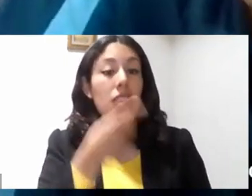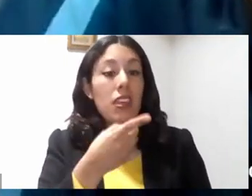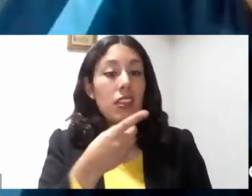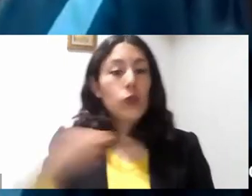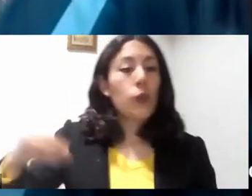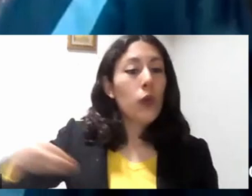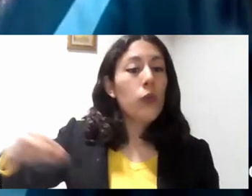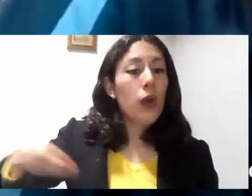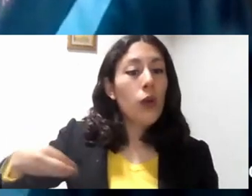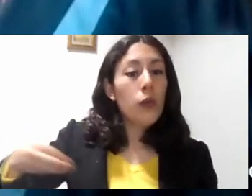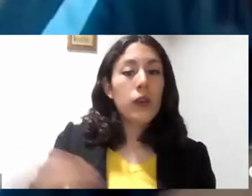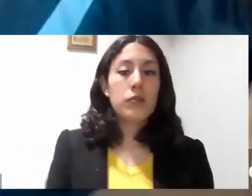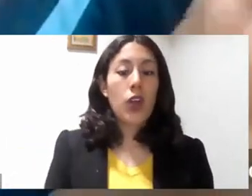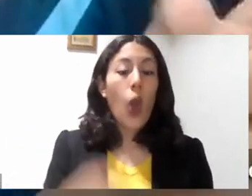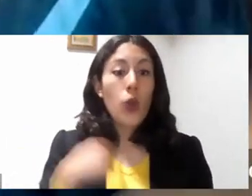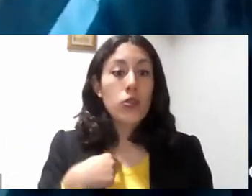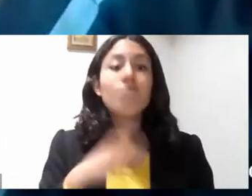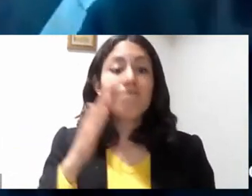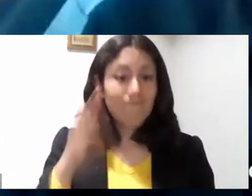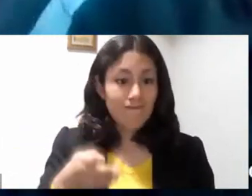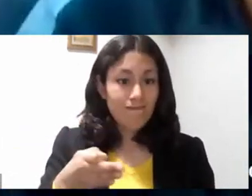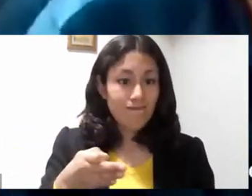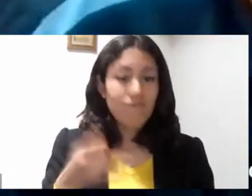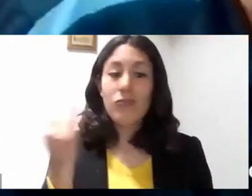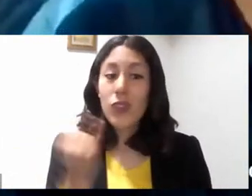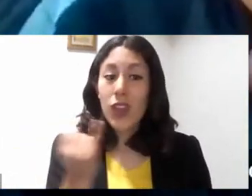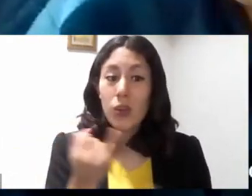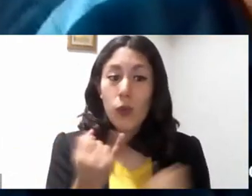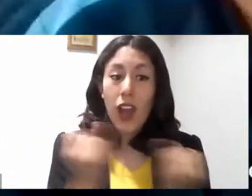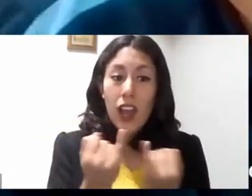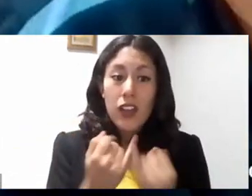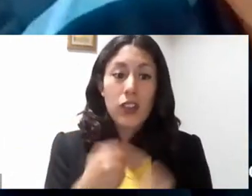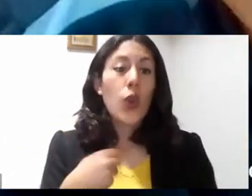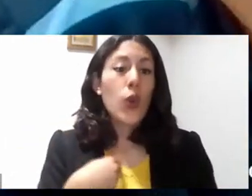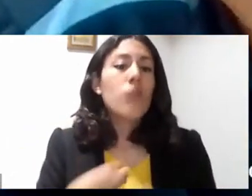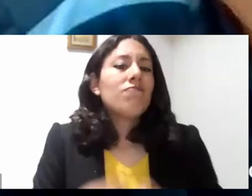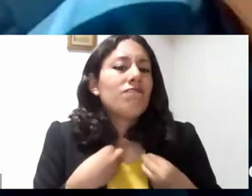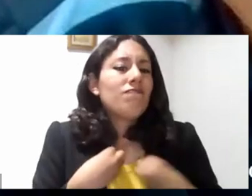culpa, por mi culpa. Yo también me reconozco, yo conozco esa realidad, yo la he vivido también.